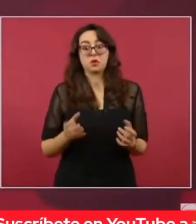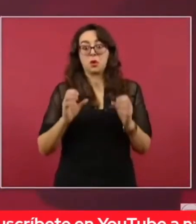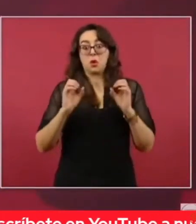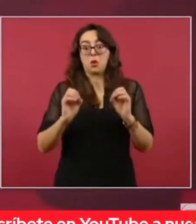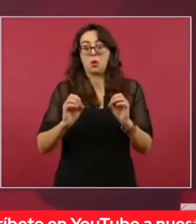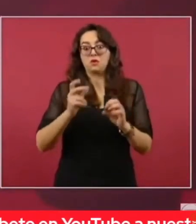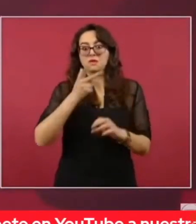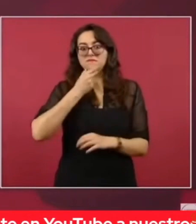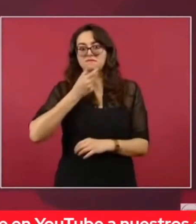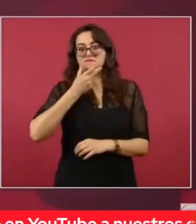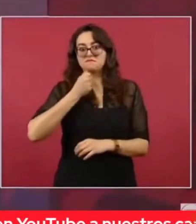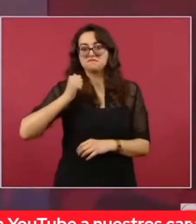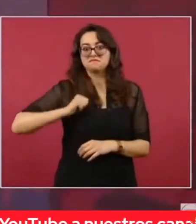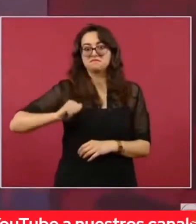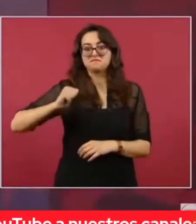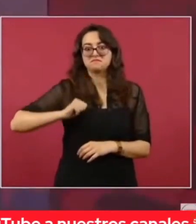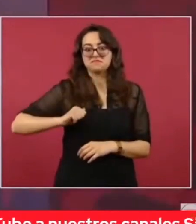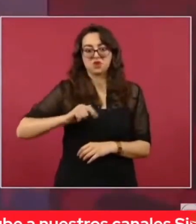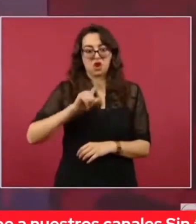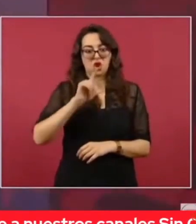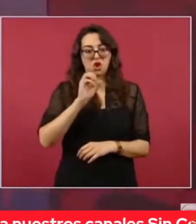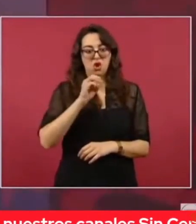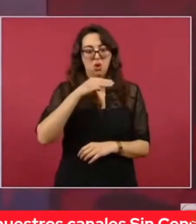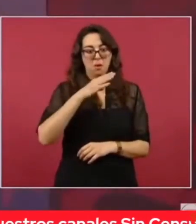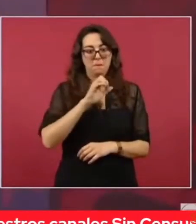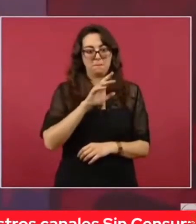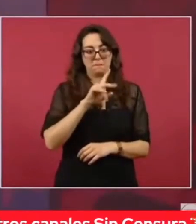con Héctor Aguilar Camín,